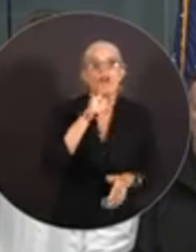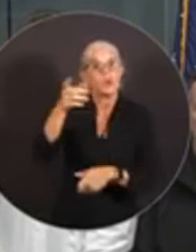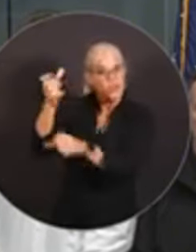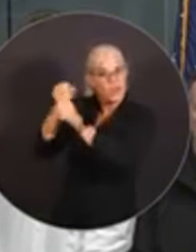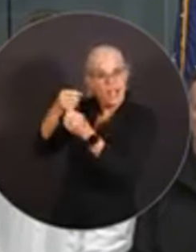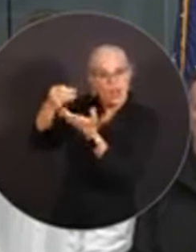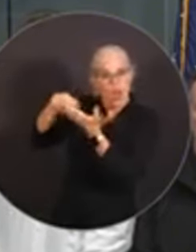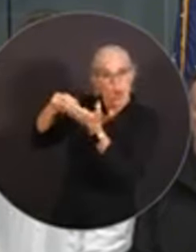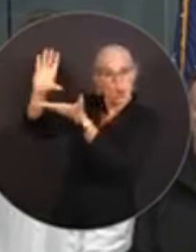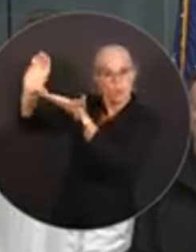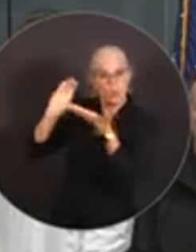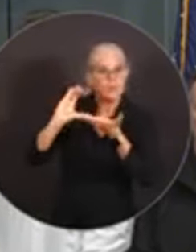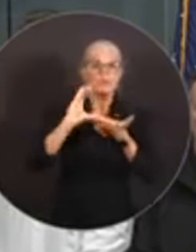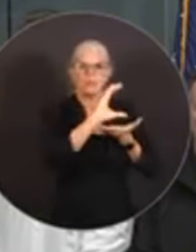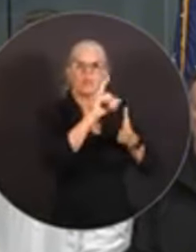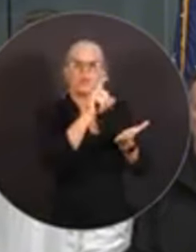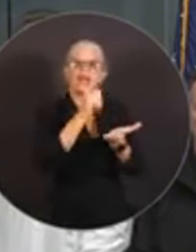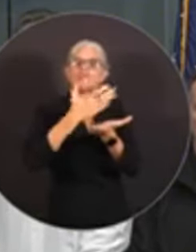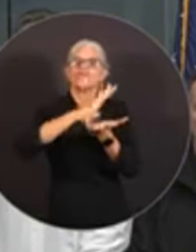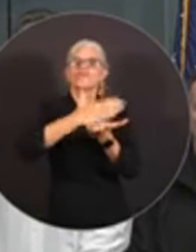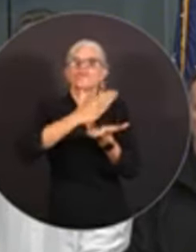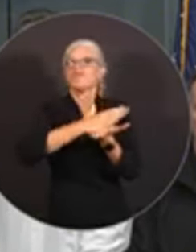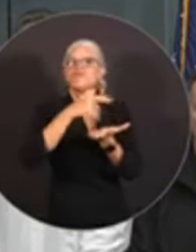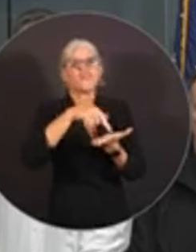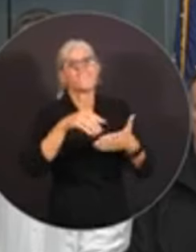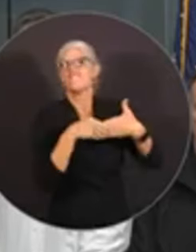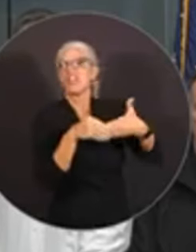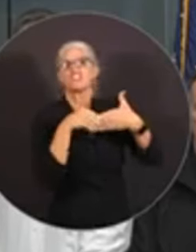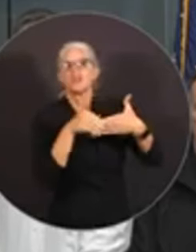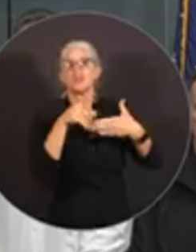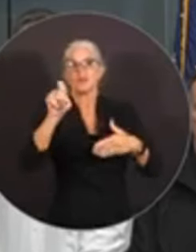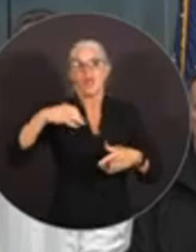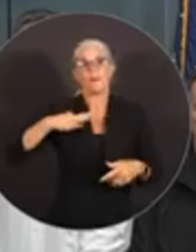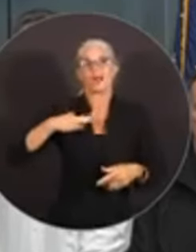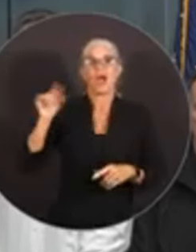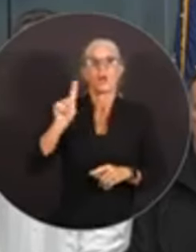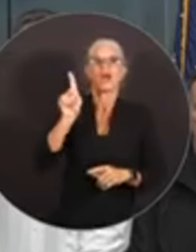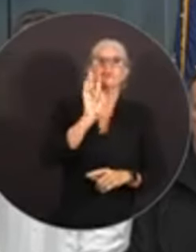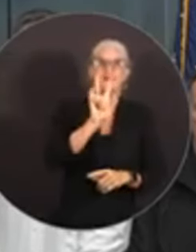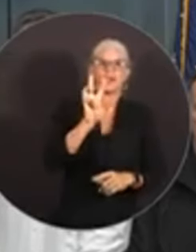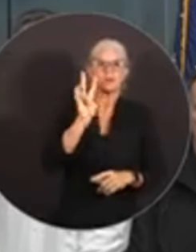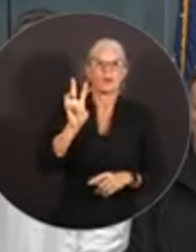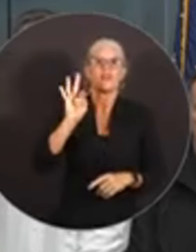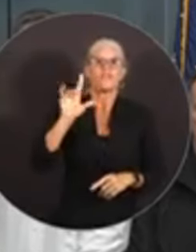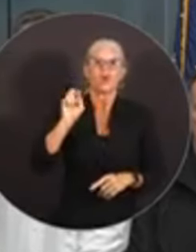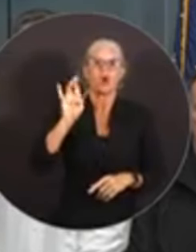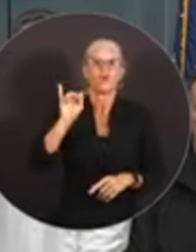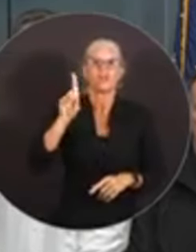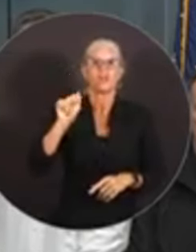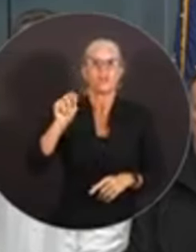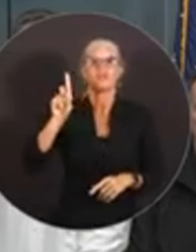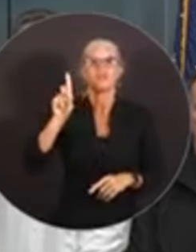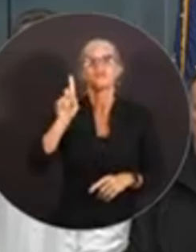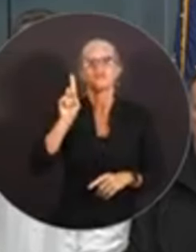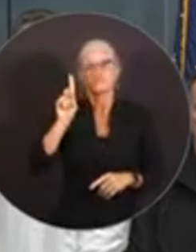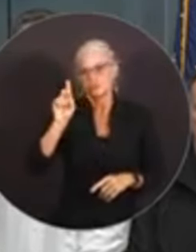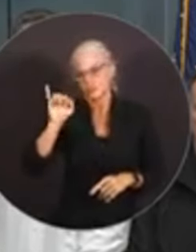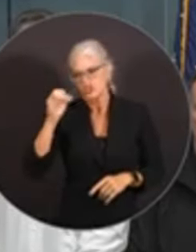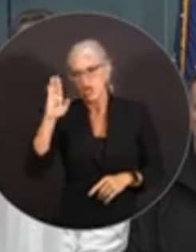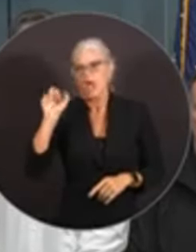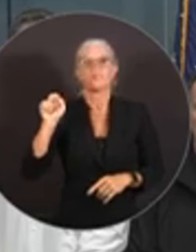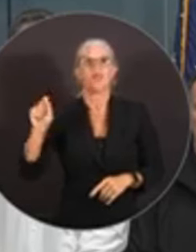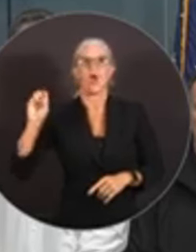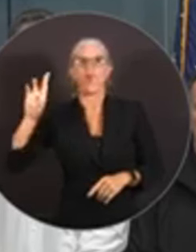ganado. Las formas de pago son flexibles. Pueden ir a floridajobs.org barra